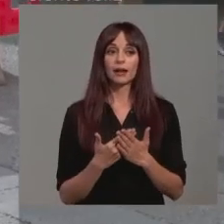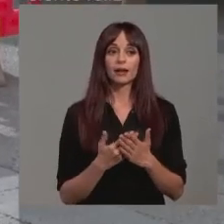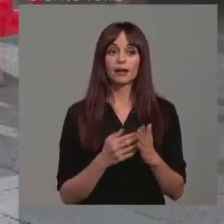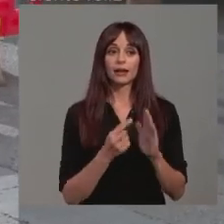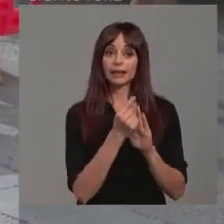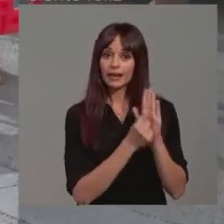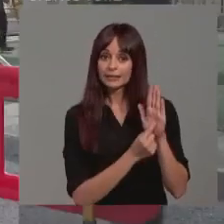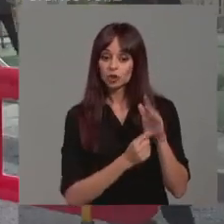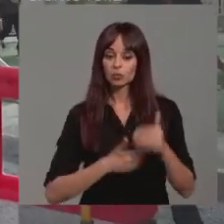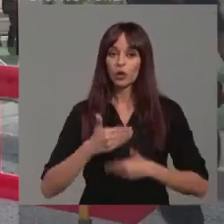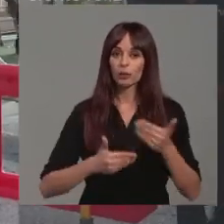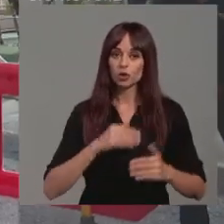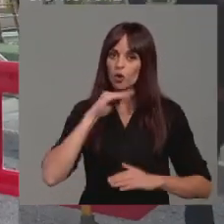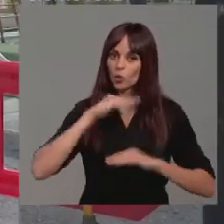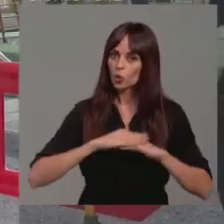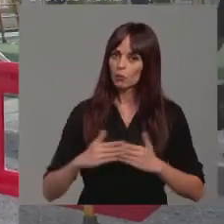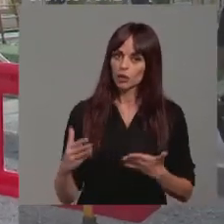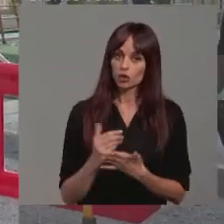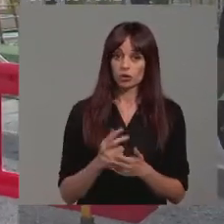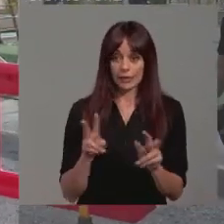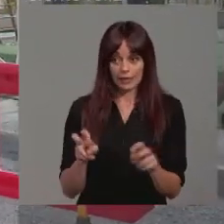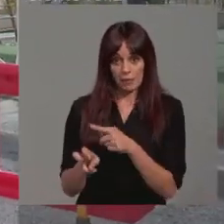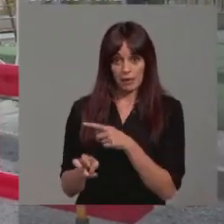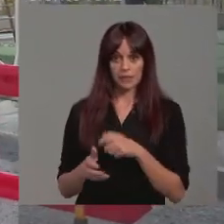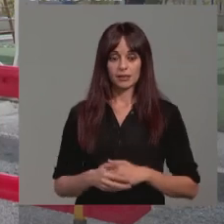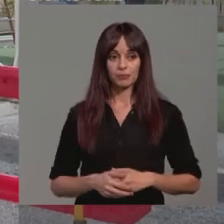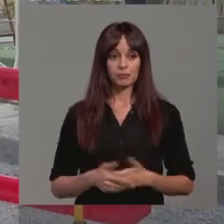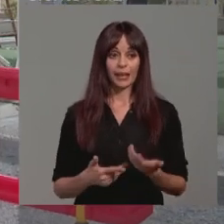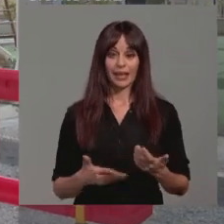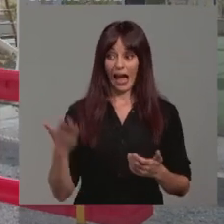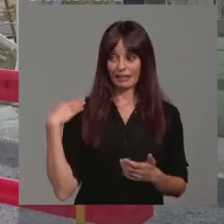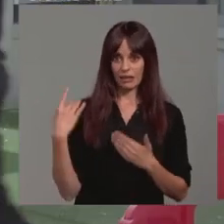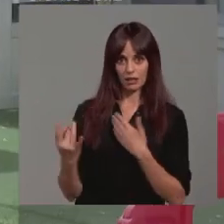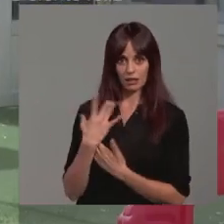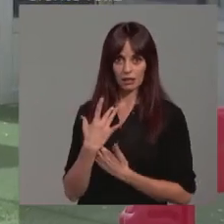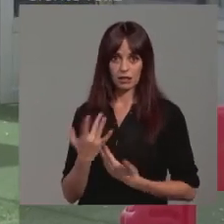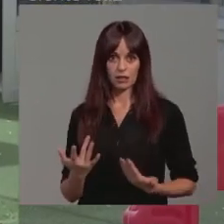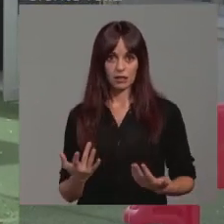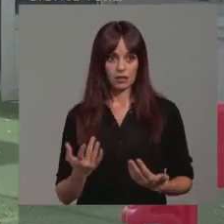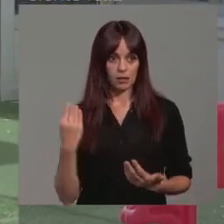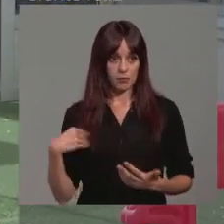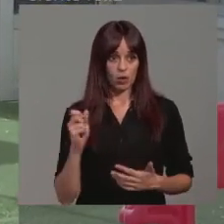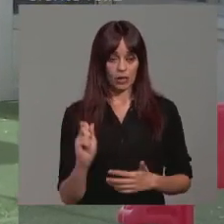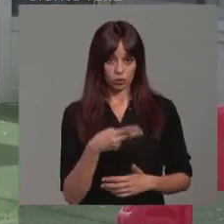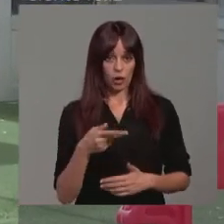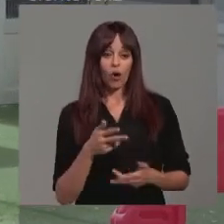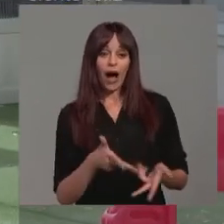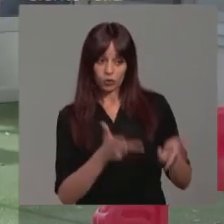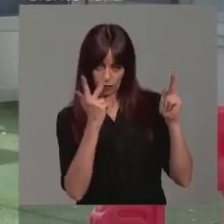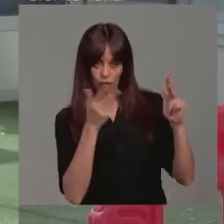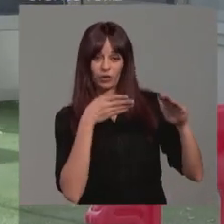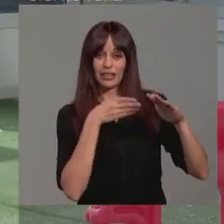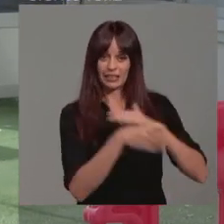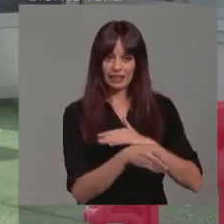requisitos procedimentales se cumplen, que ahí está la cuestión. Es que lo recibimos en el día de ayer. Este auto de autorización de entrada